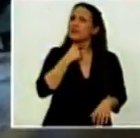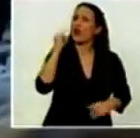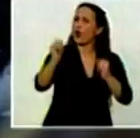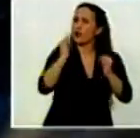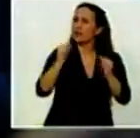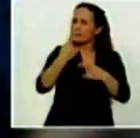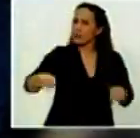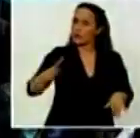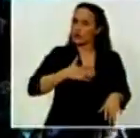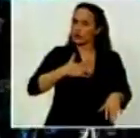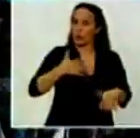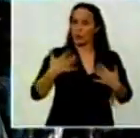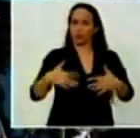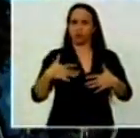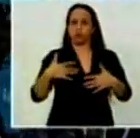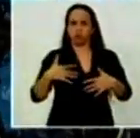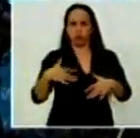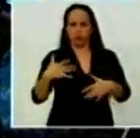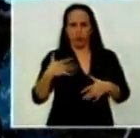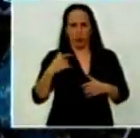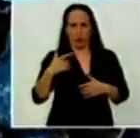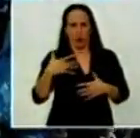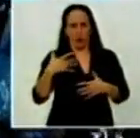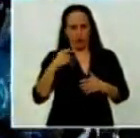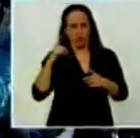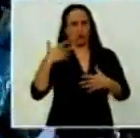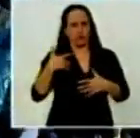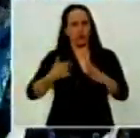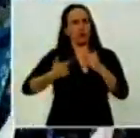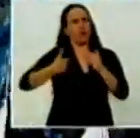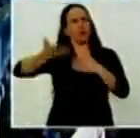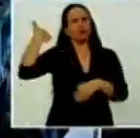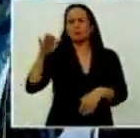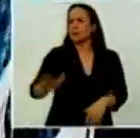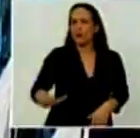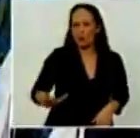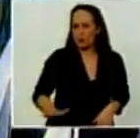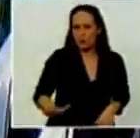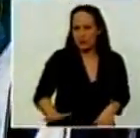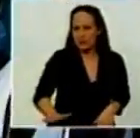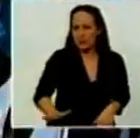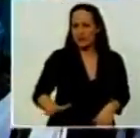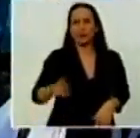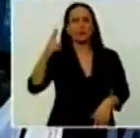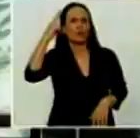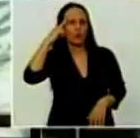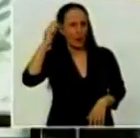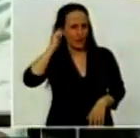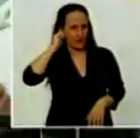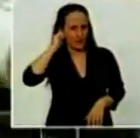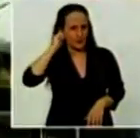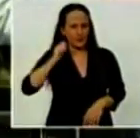porque me ha impresionado mucho esto. Yo era muy chica, tenía 9 años,